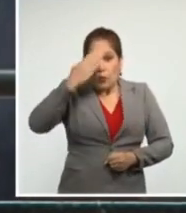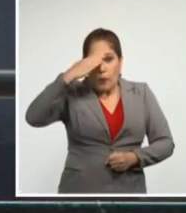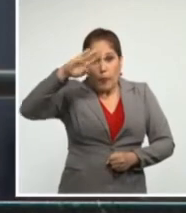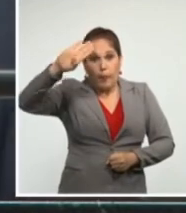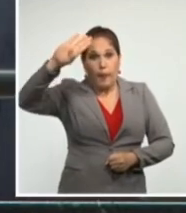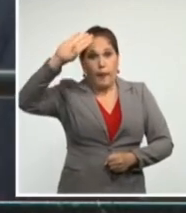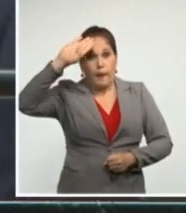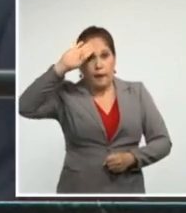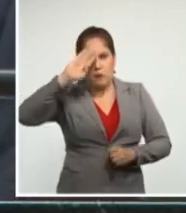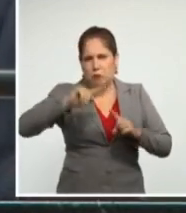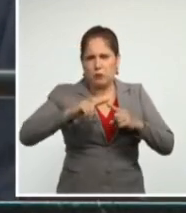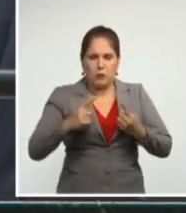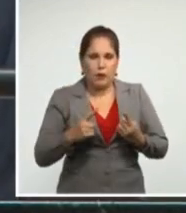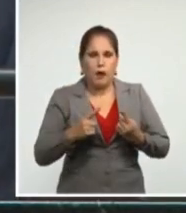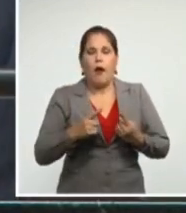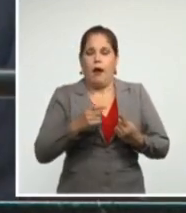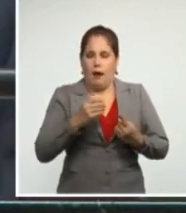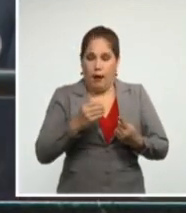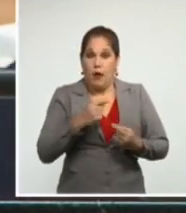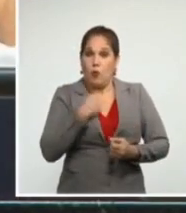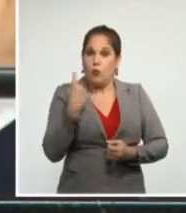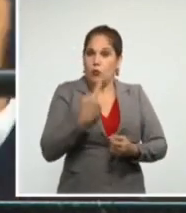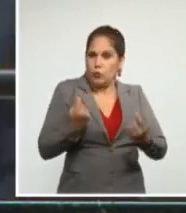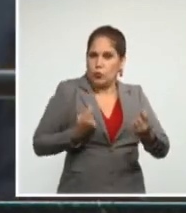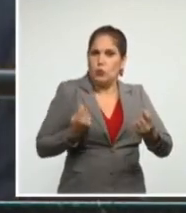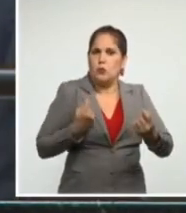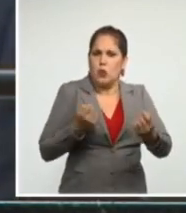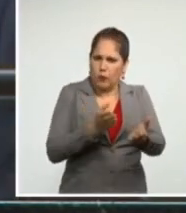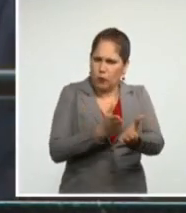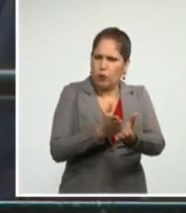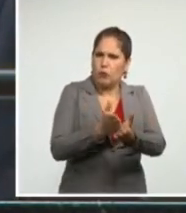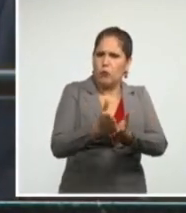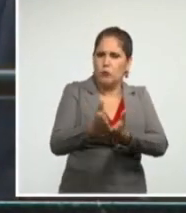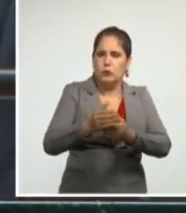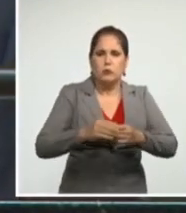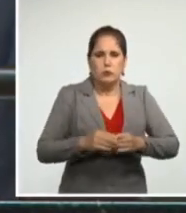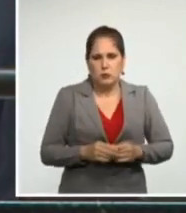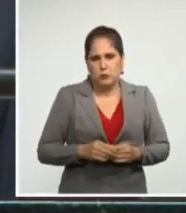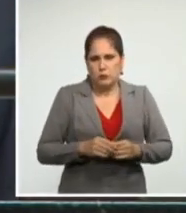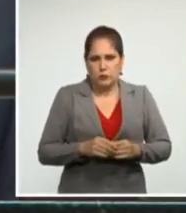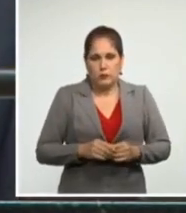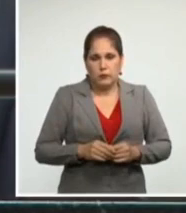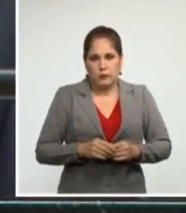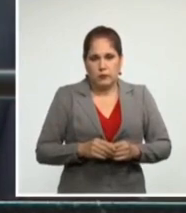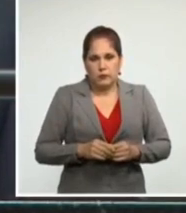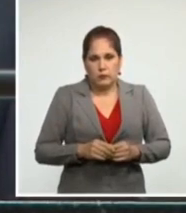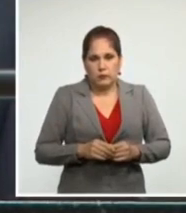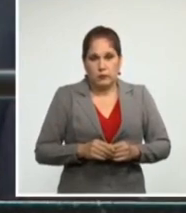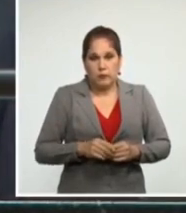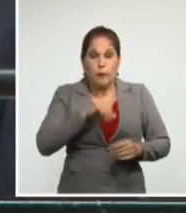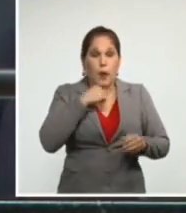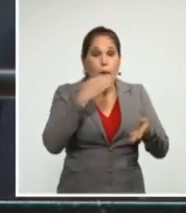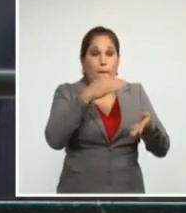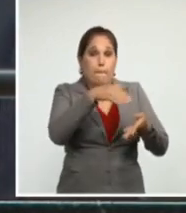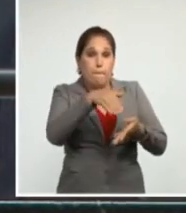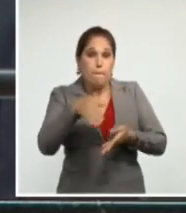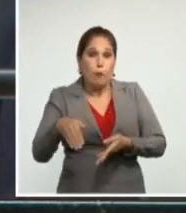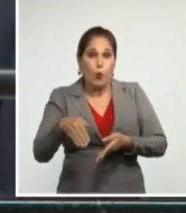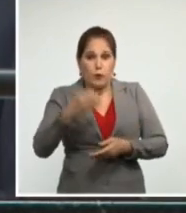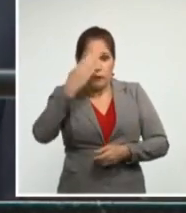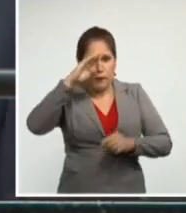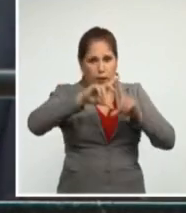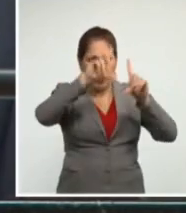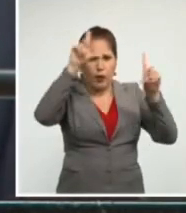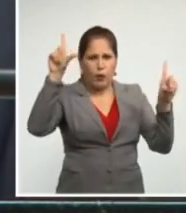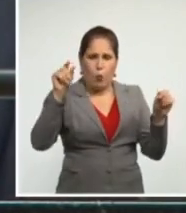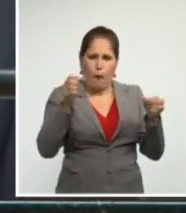ha permitido mantener comparativamente una muy baja letalidad de la pandemia, en